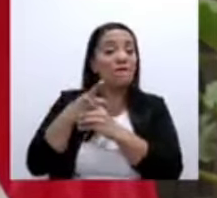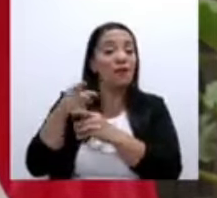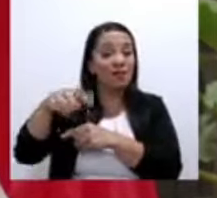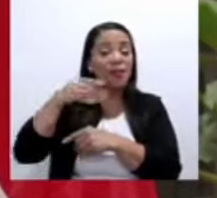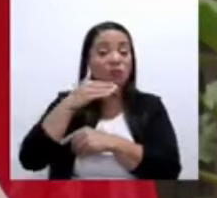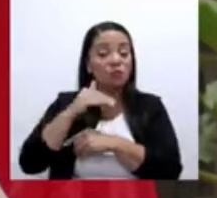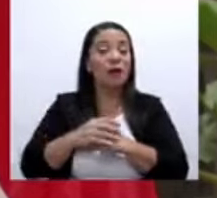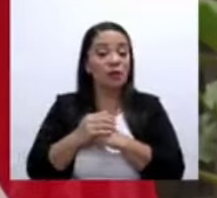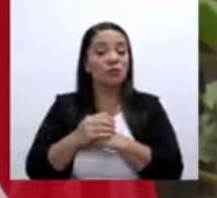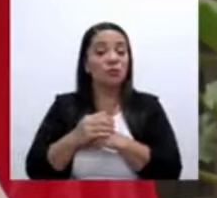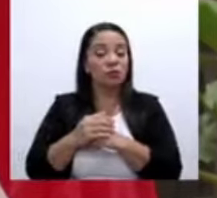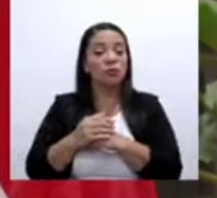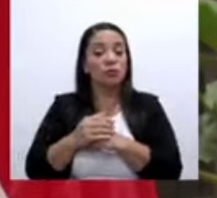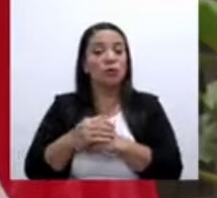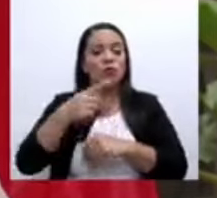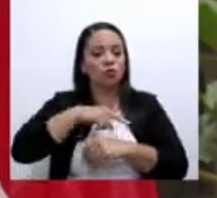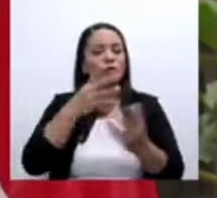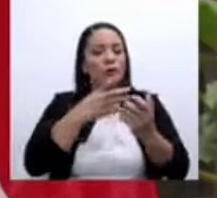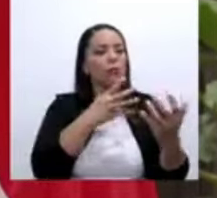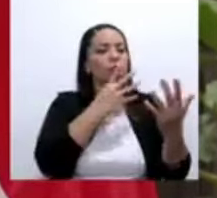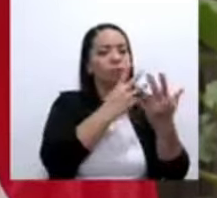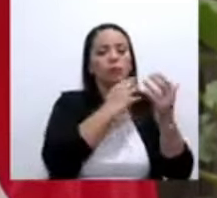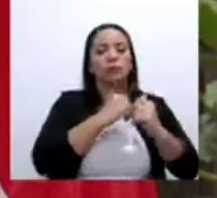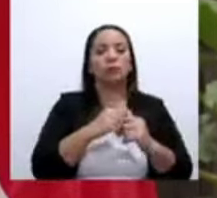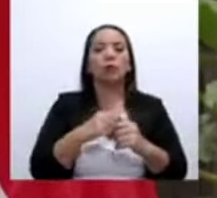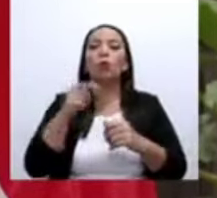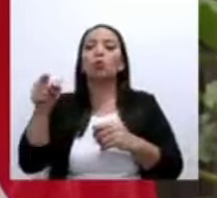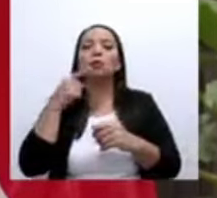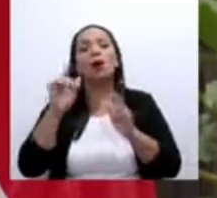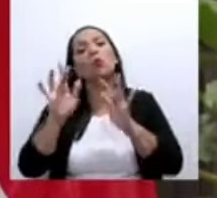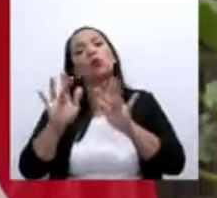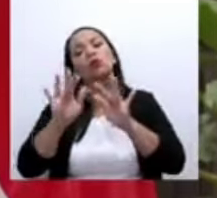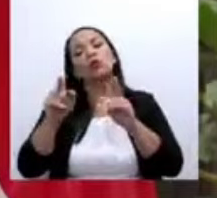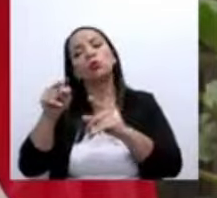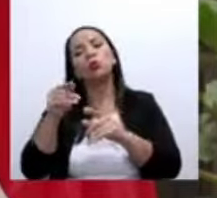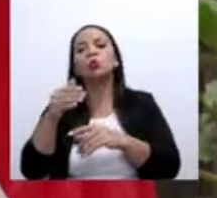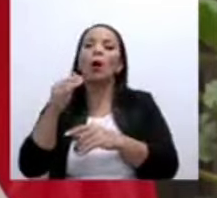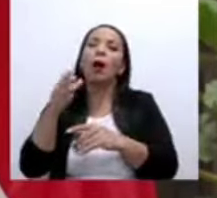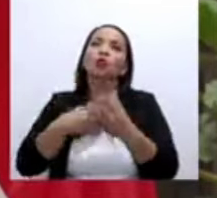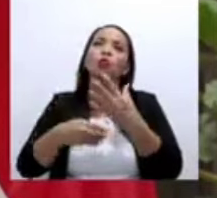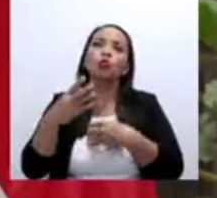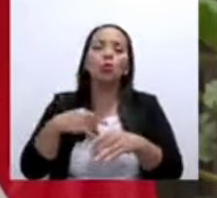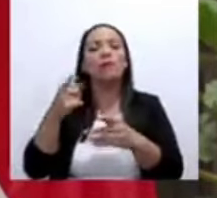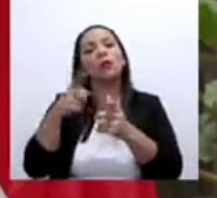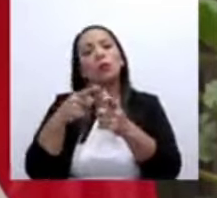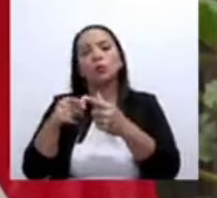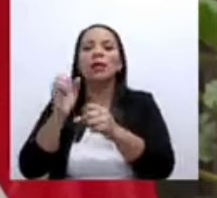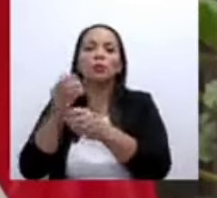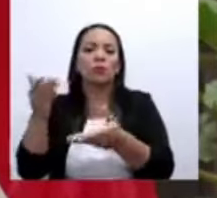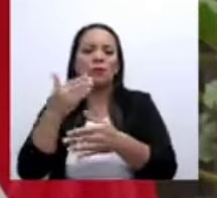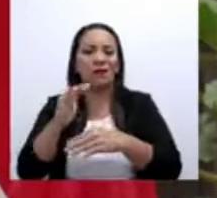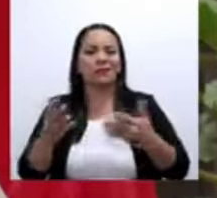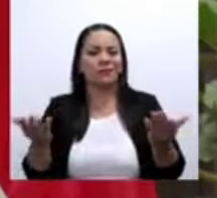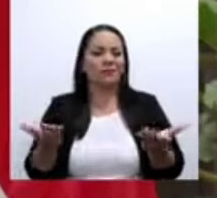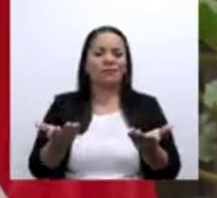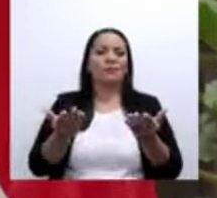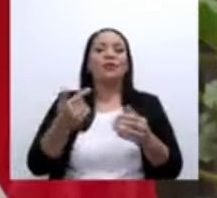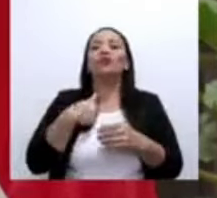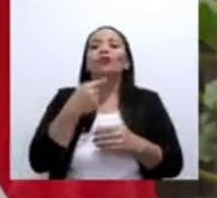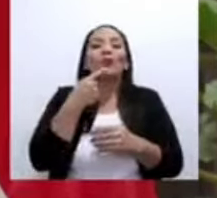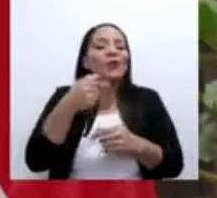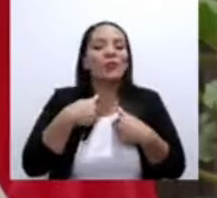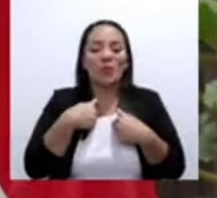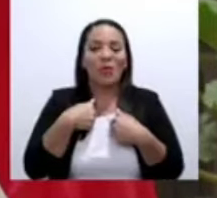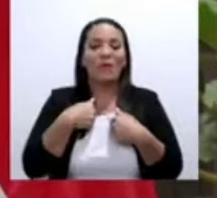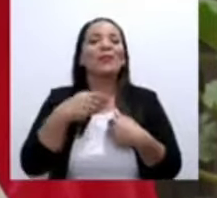son producto de la victimización de los victimarios. Pero vean, no lo digo yo. Pongamos otro video donde sale